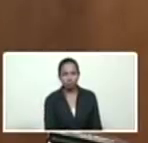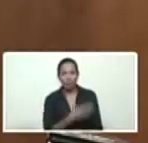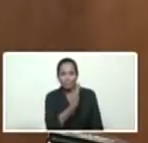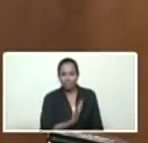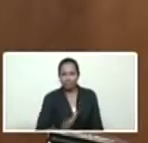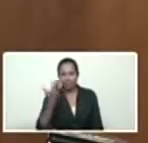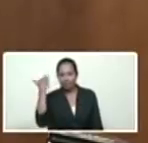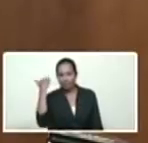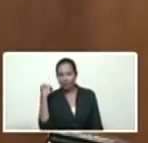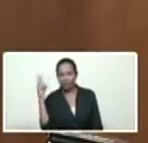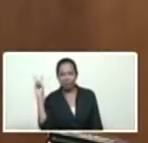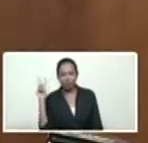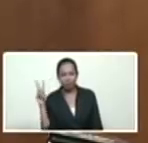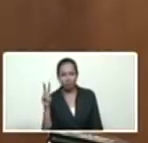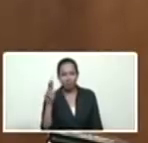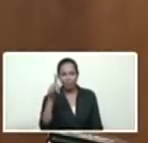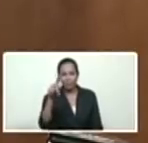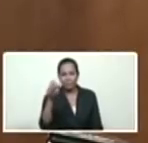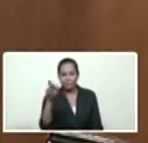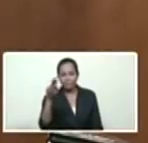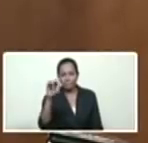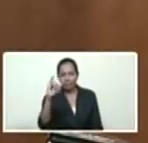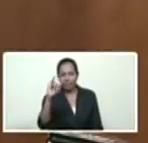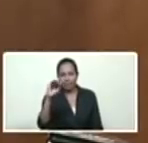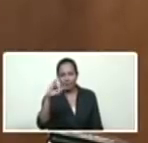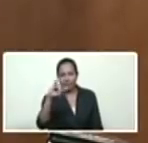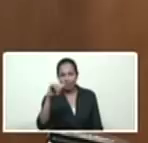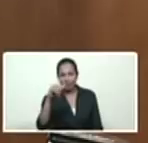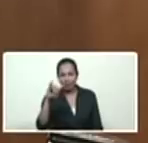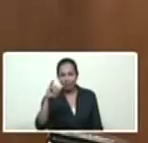afluentes naturales que quedaban y quedan en Caracas, por ejemplo,